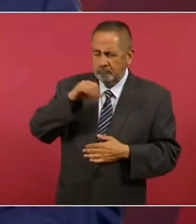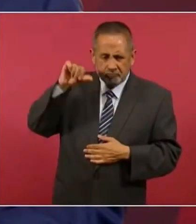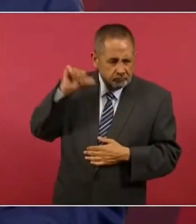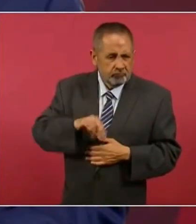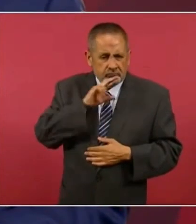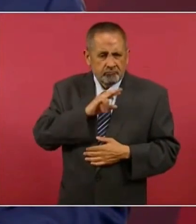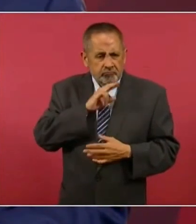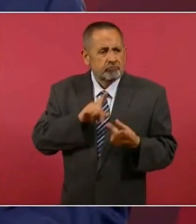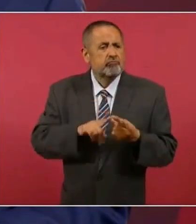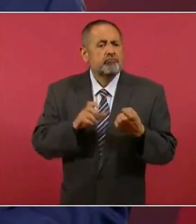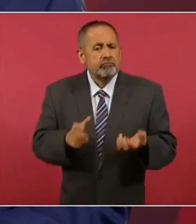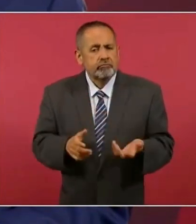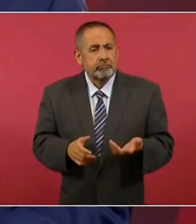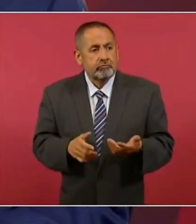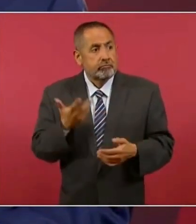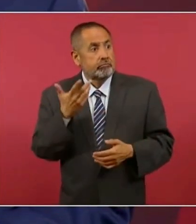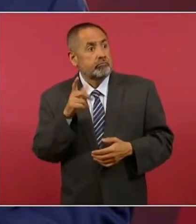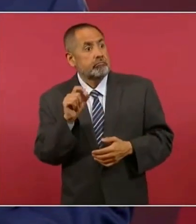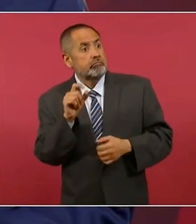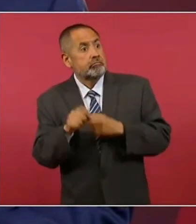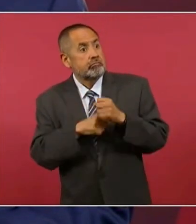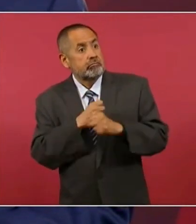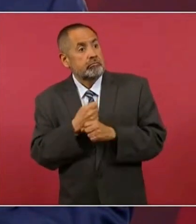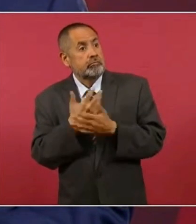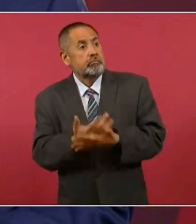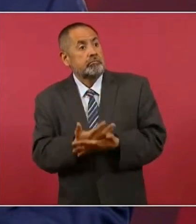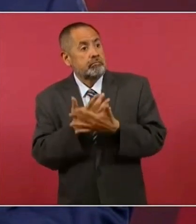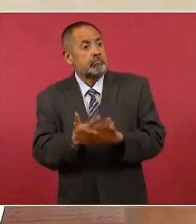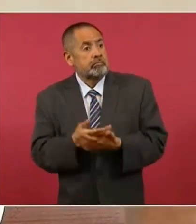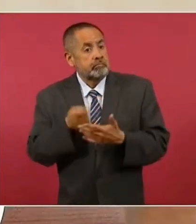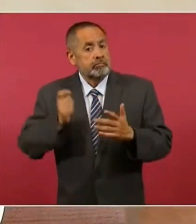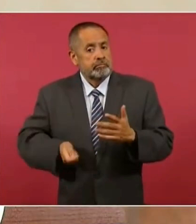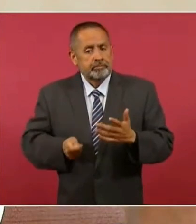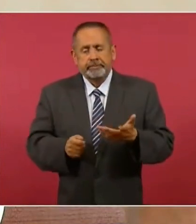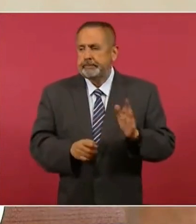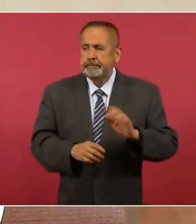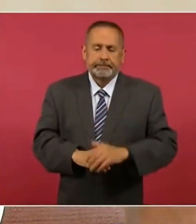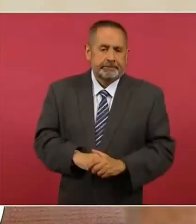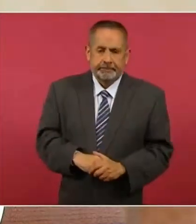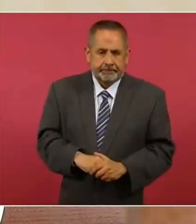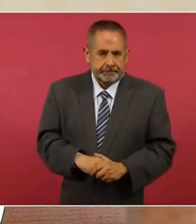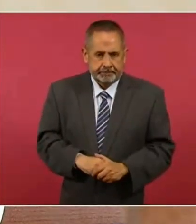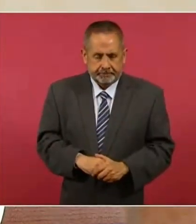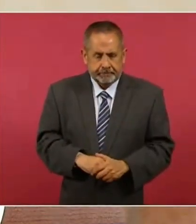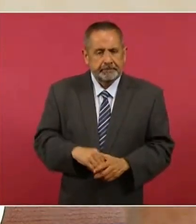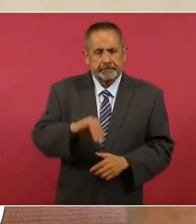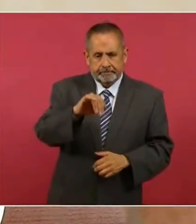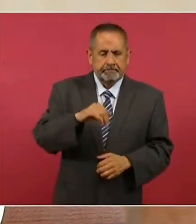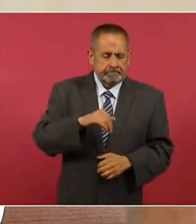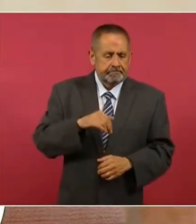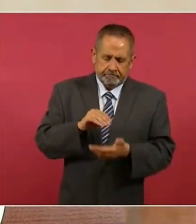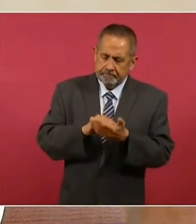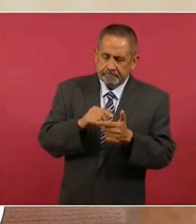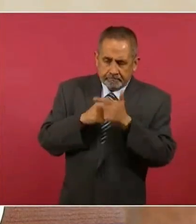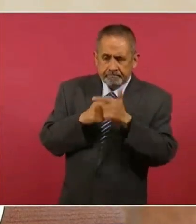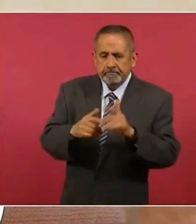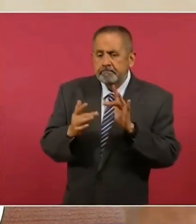en estos casos. Entonces, sí vamos a seguir viéndolos.